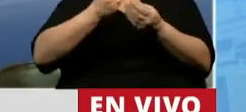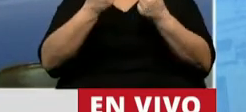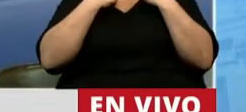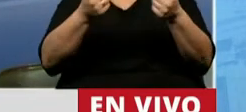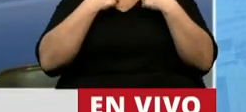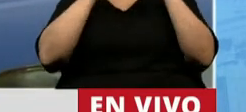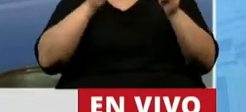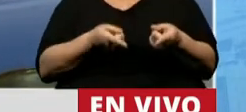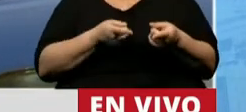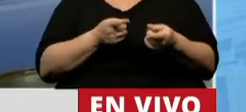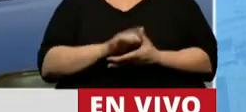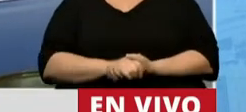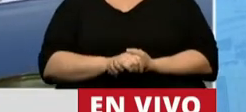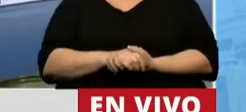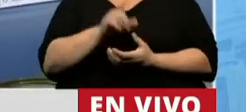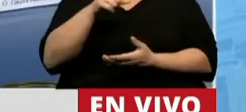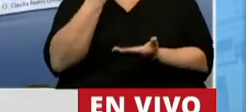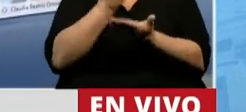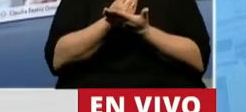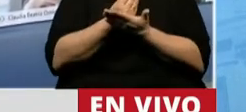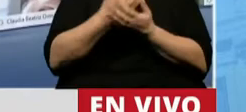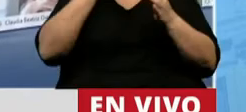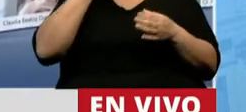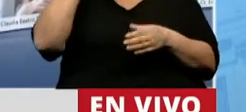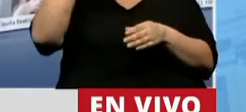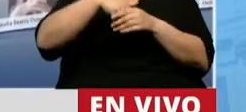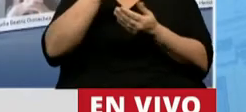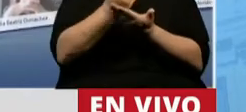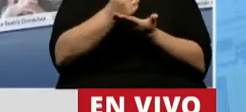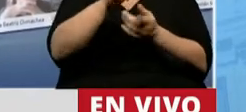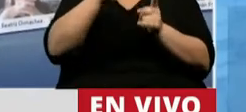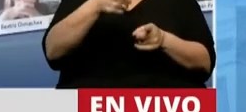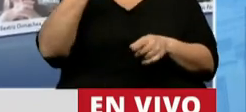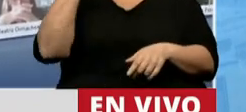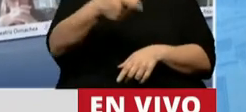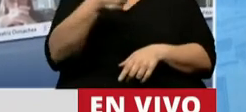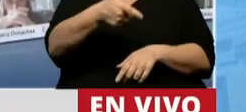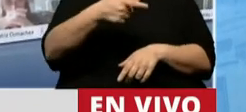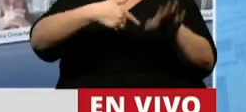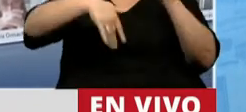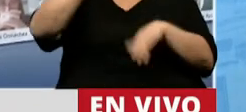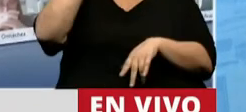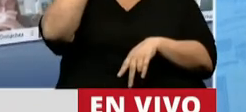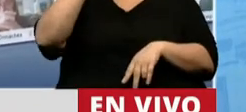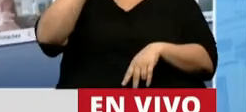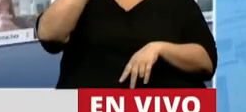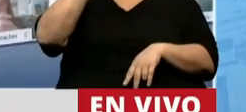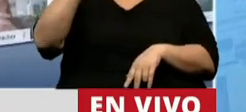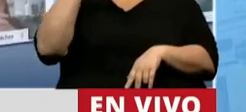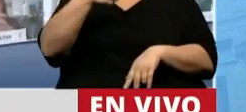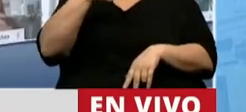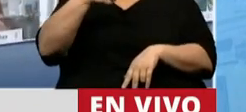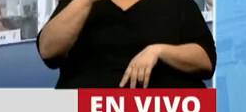reclamar también por su lugar institucional, y allí es que fue asesinado con más de 132